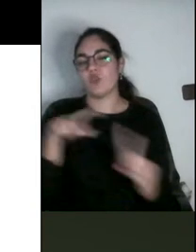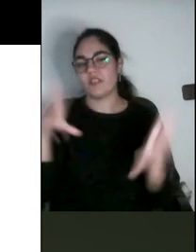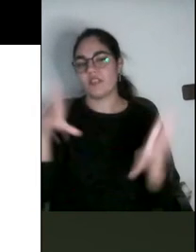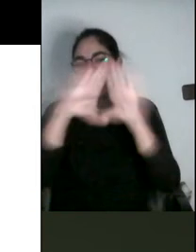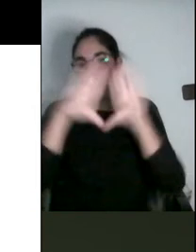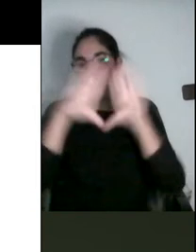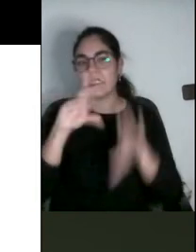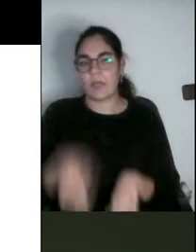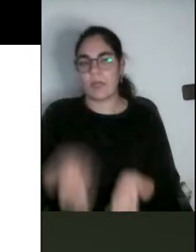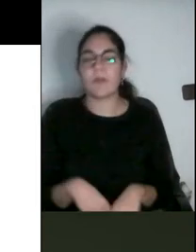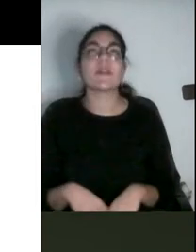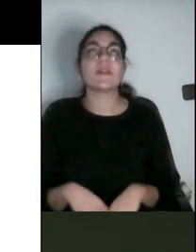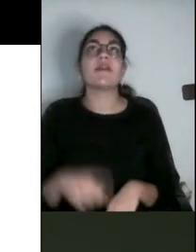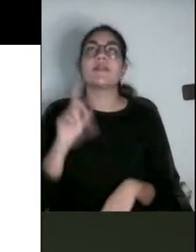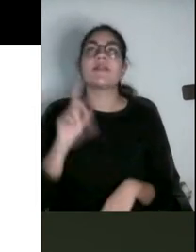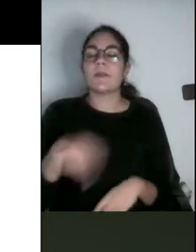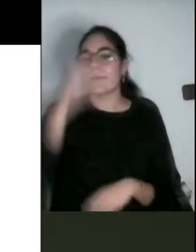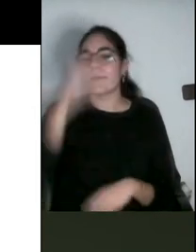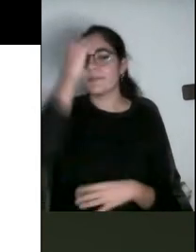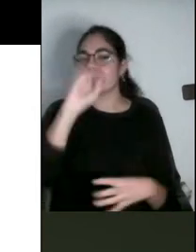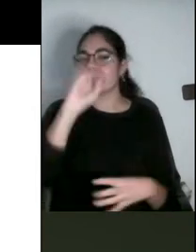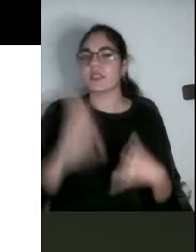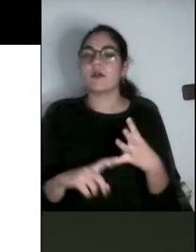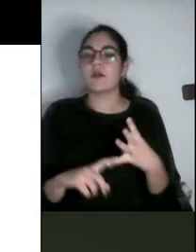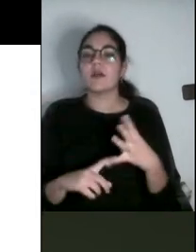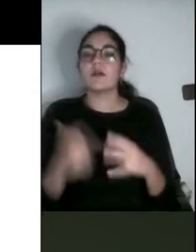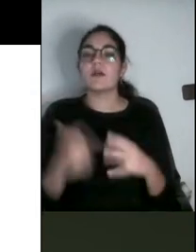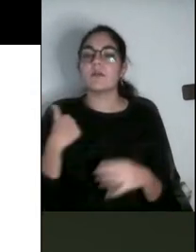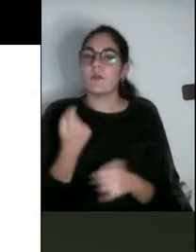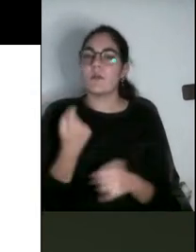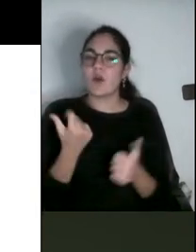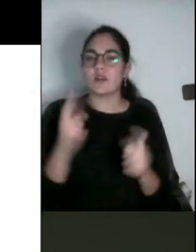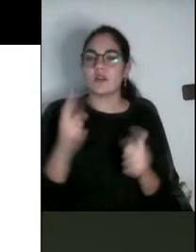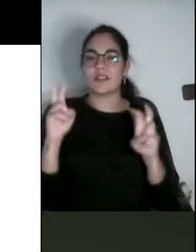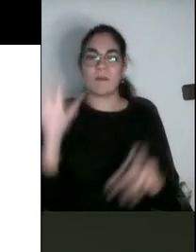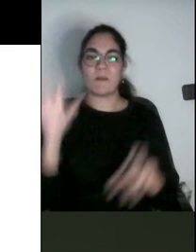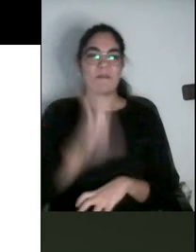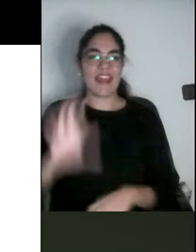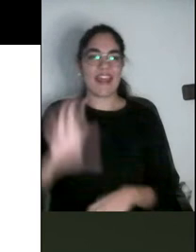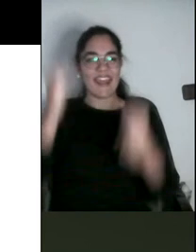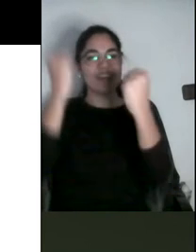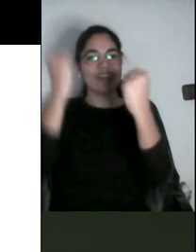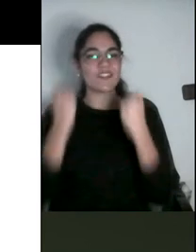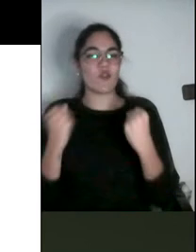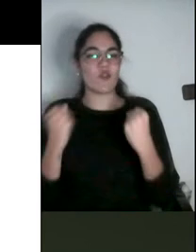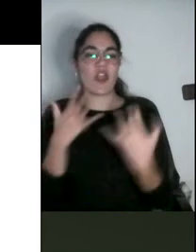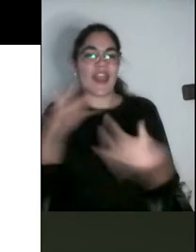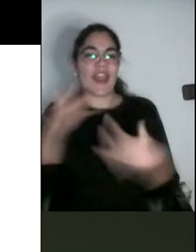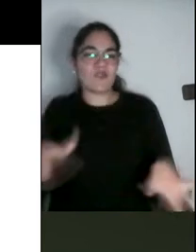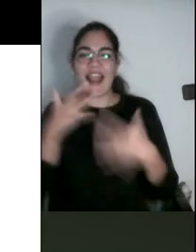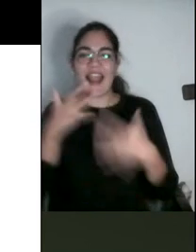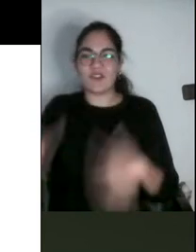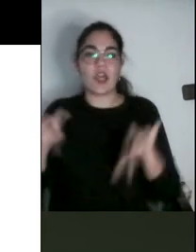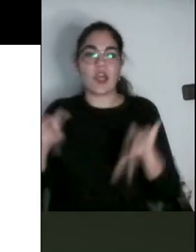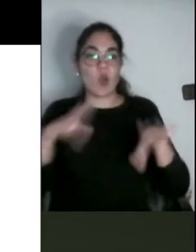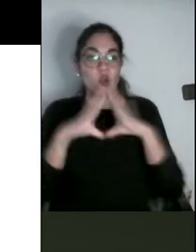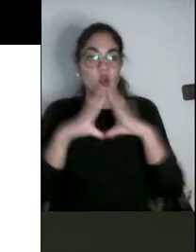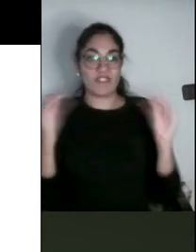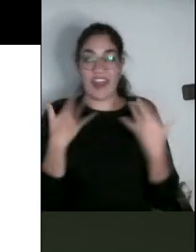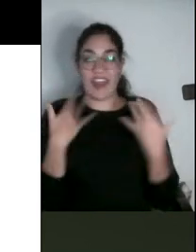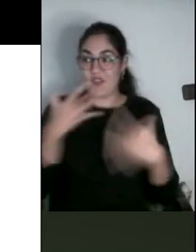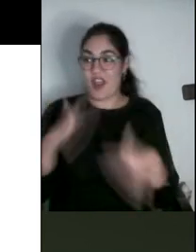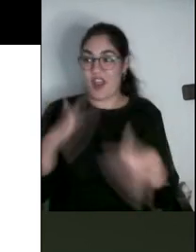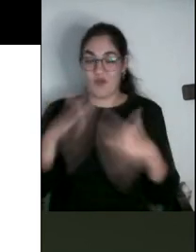todo, se planteó también que deberíamos desmentir la aparente neutralidad de las instituciones, como es la universidad pública en este